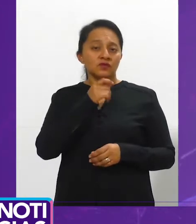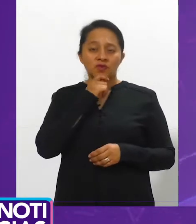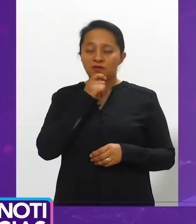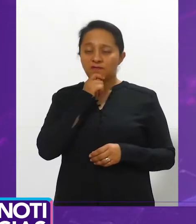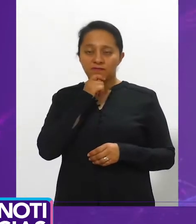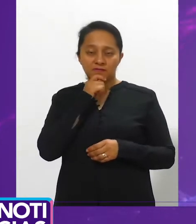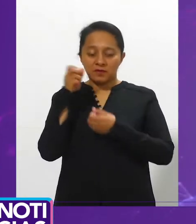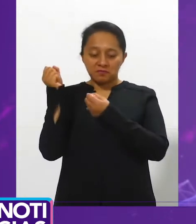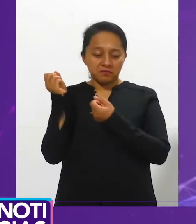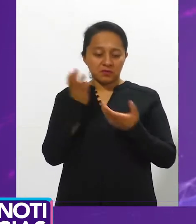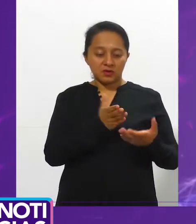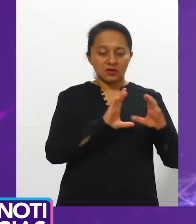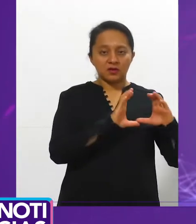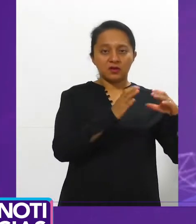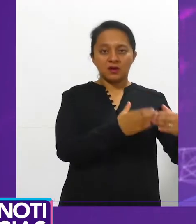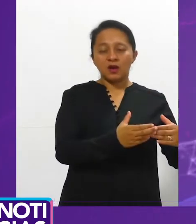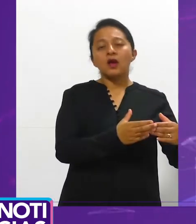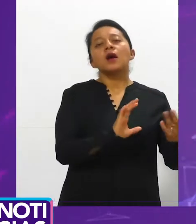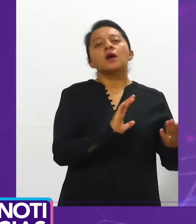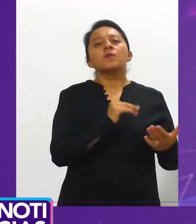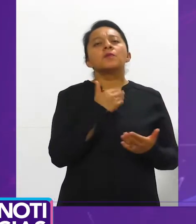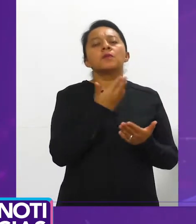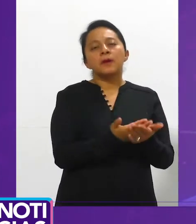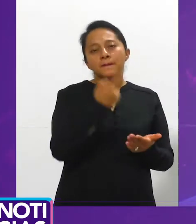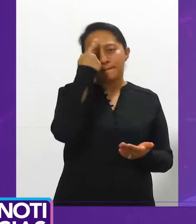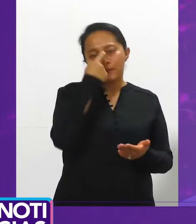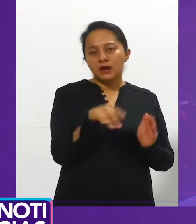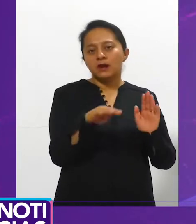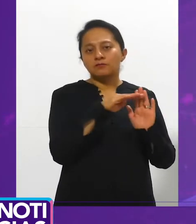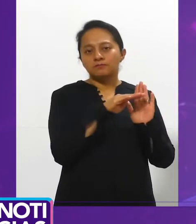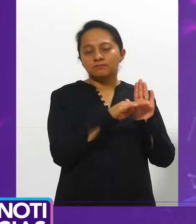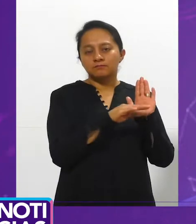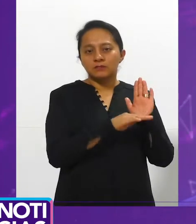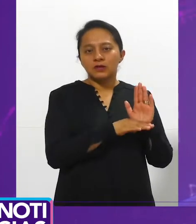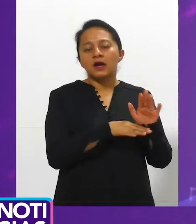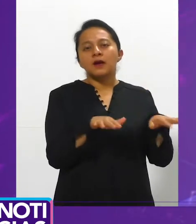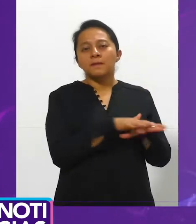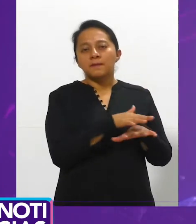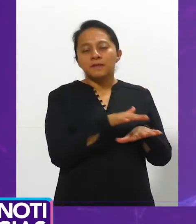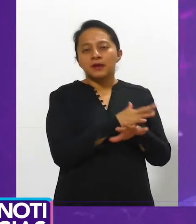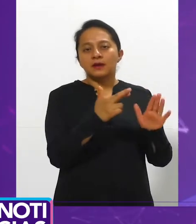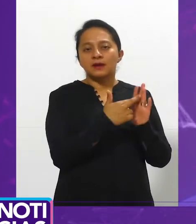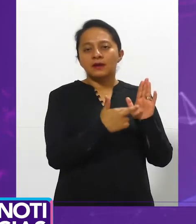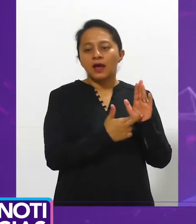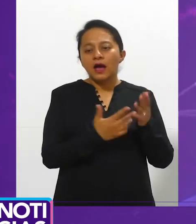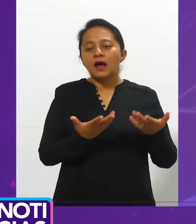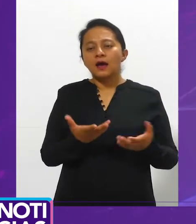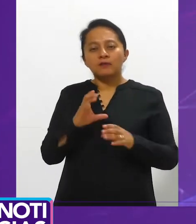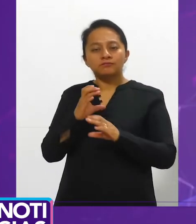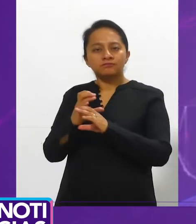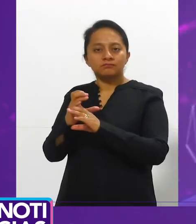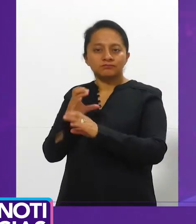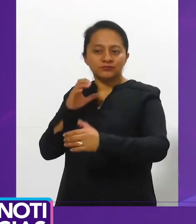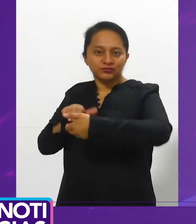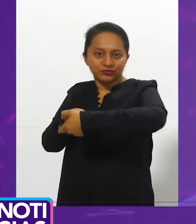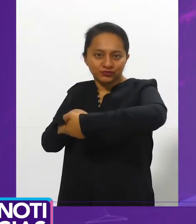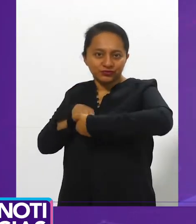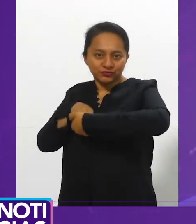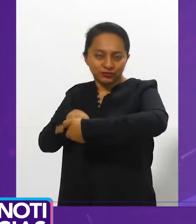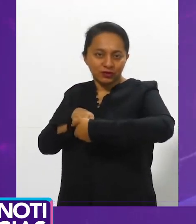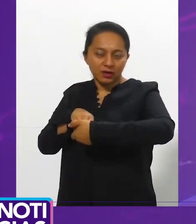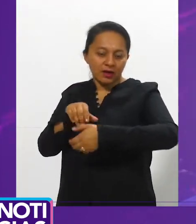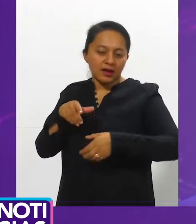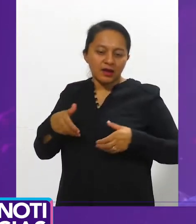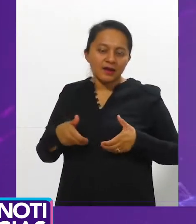Aún no se encuentra en comisiones la propuesta de modificación al reglamento de tránsito que regula el paso de camiones de carga por las